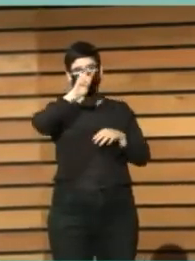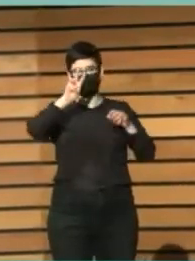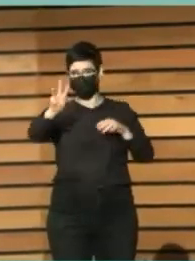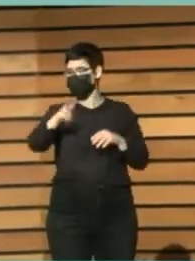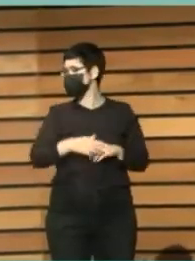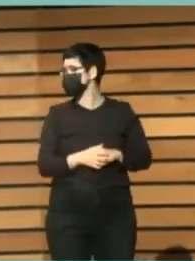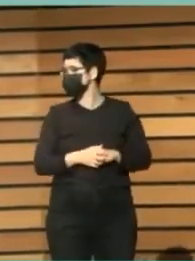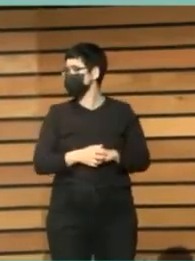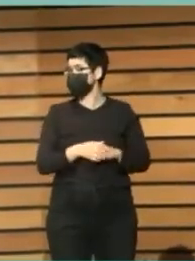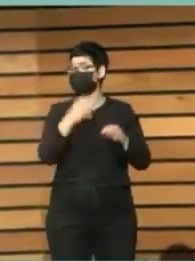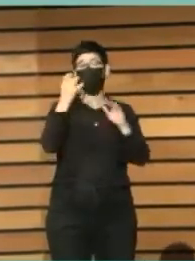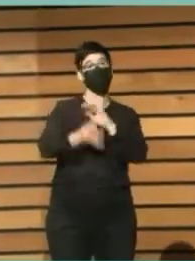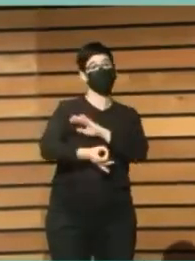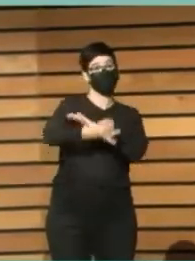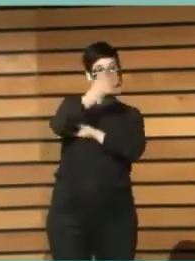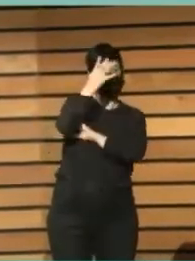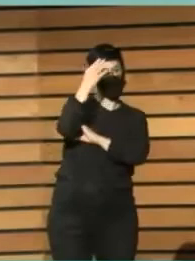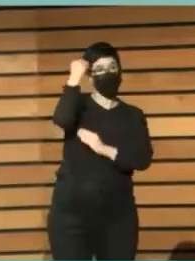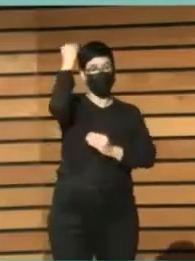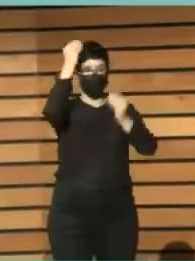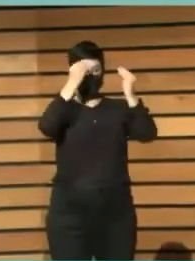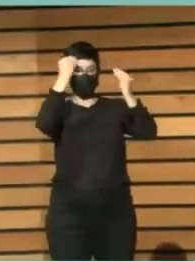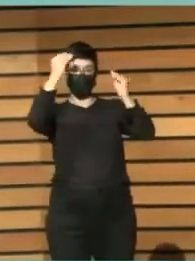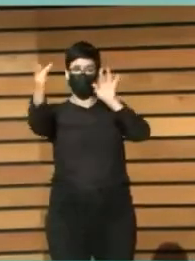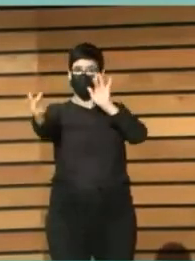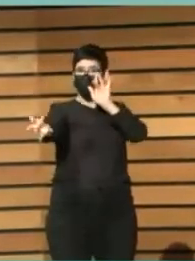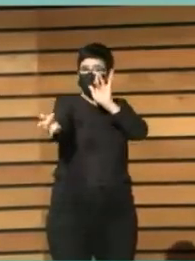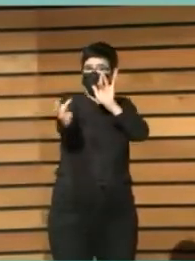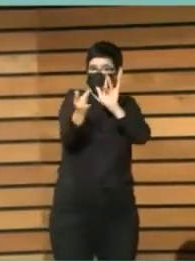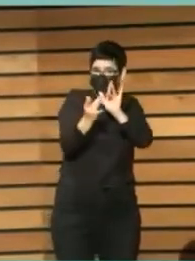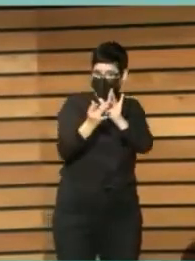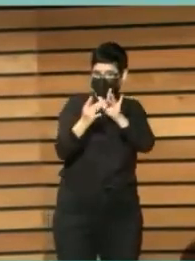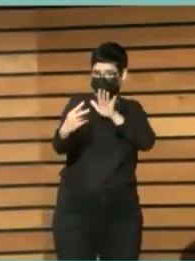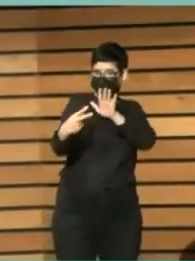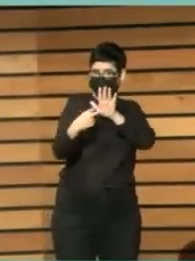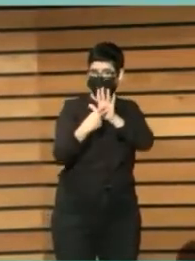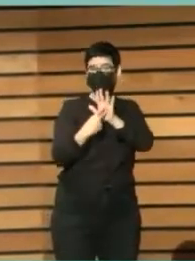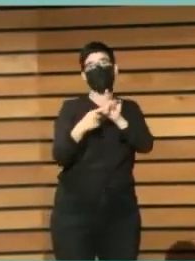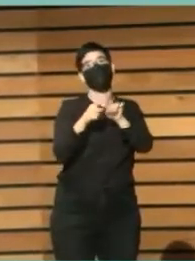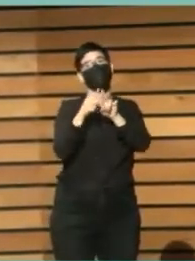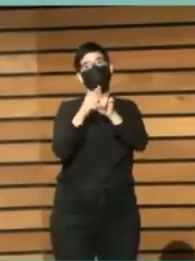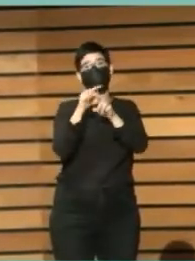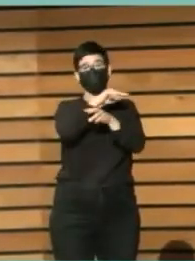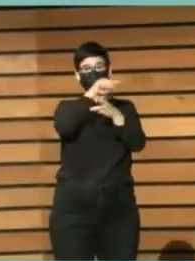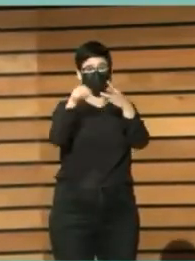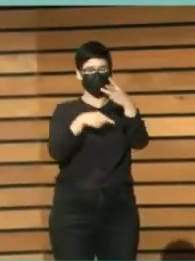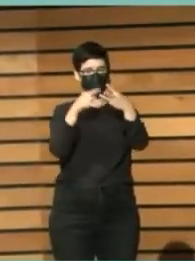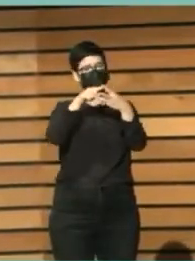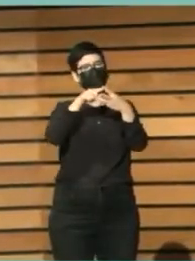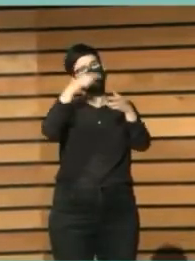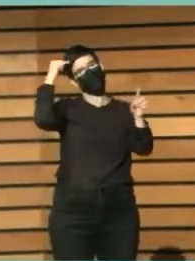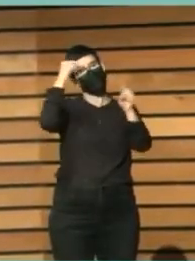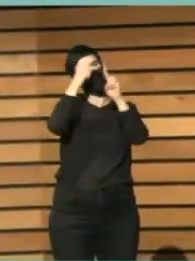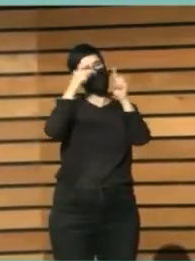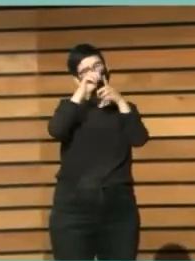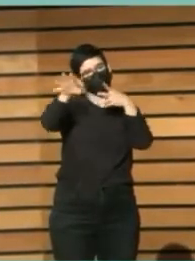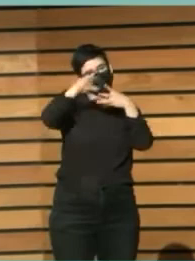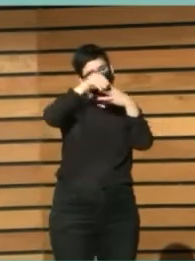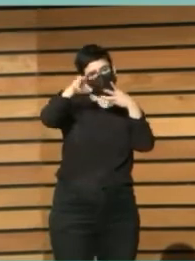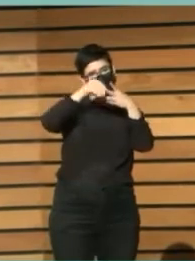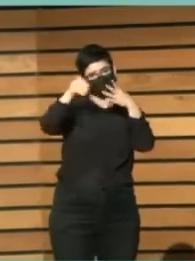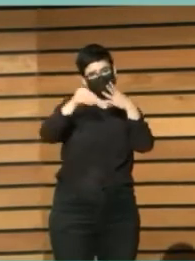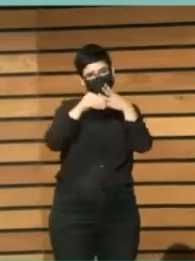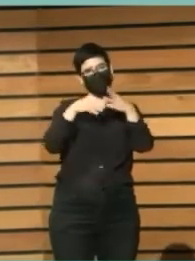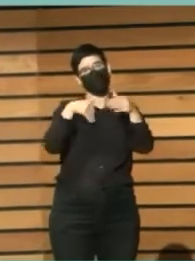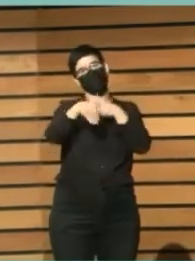Crear, pensar y conectar. Alrededor de esas tres acciones hemos desarrollado los objetivos que queremos que tenga la Mediateca en los siguientes años.